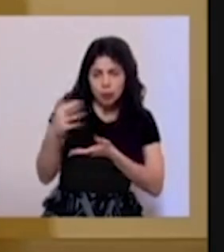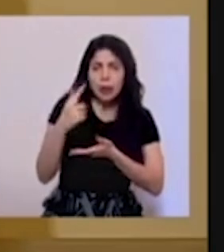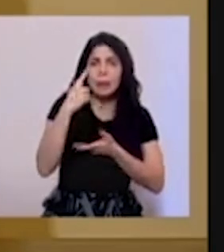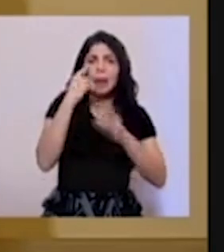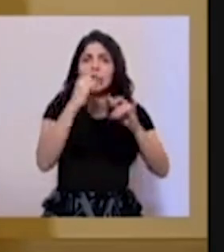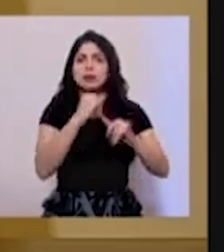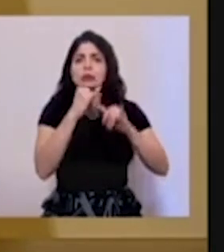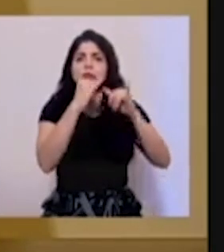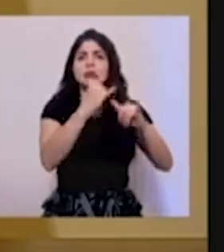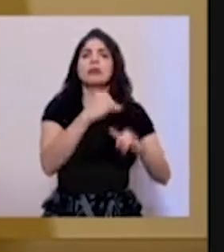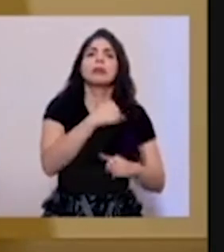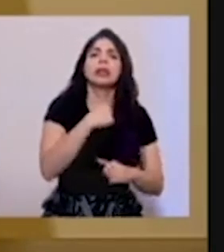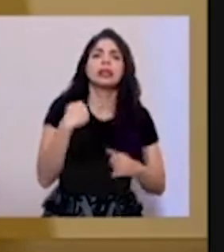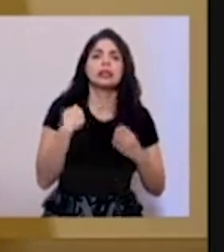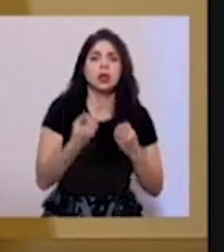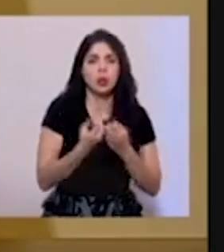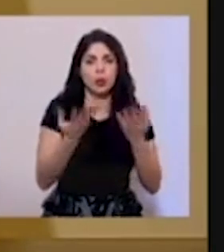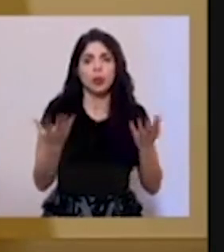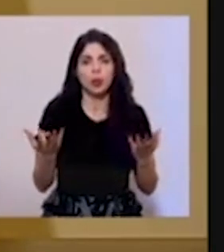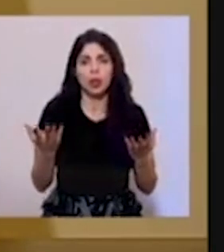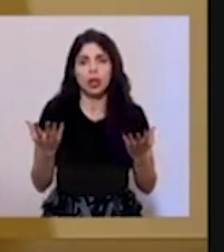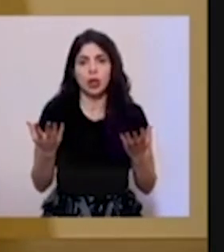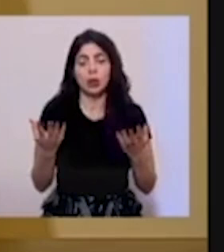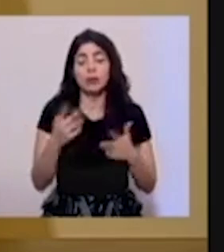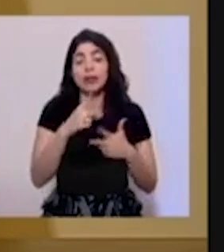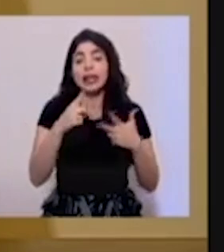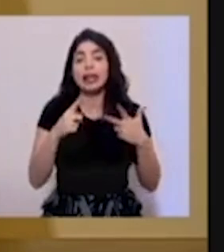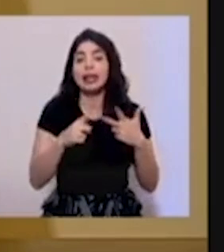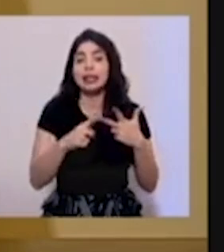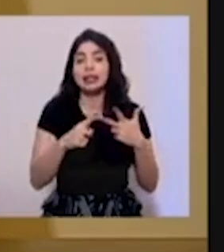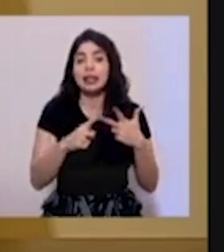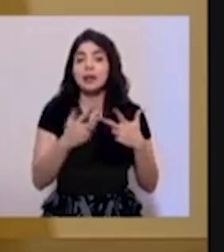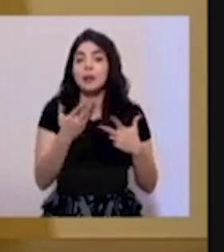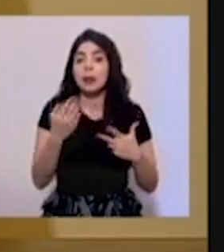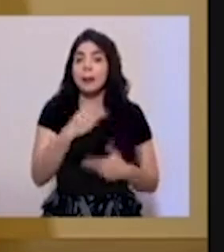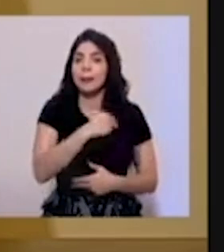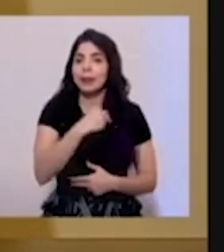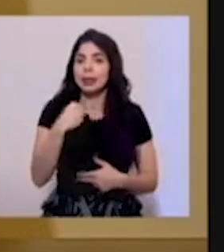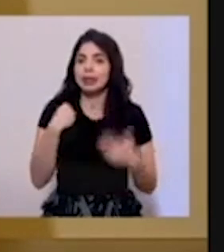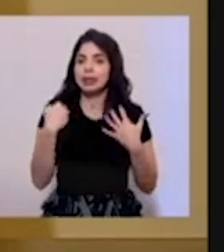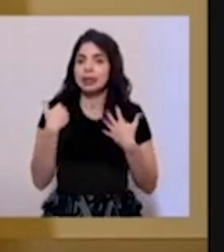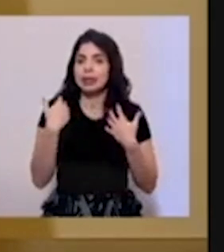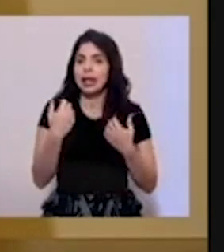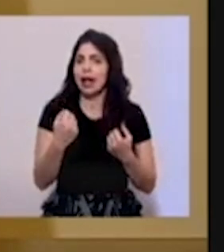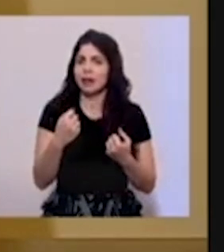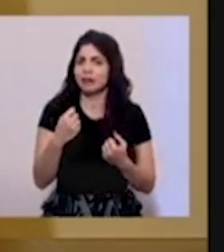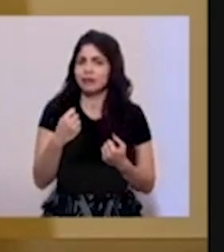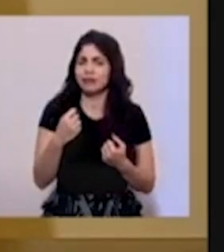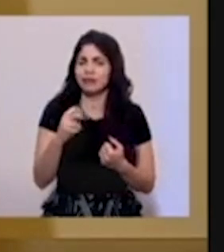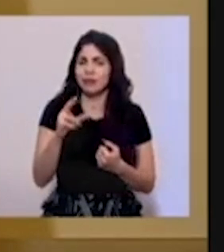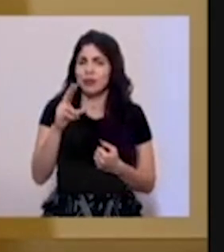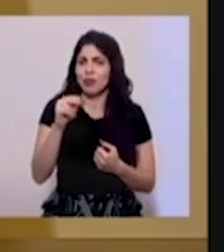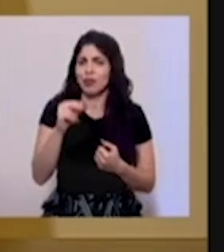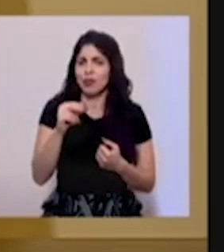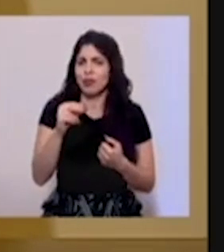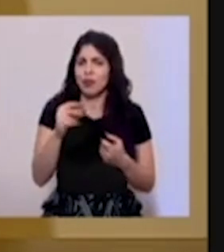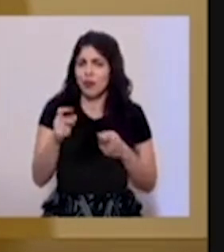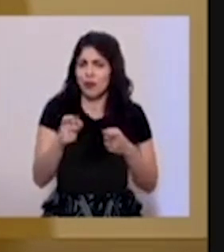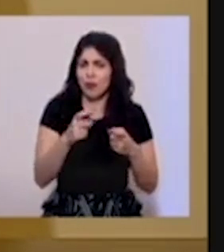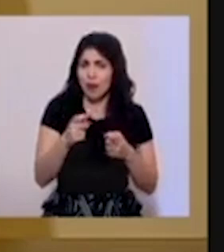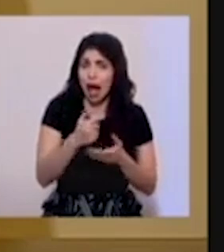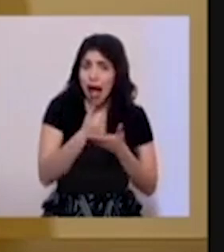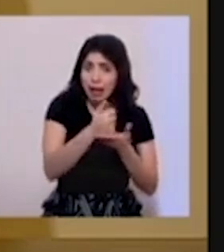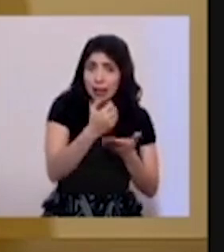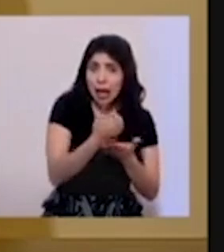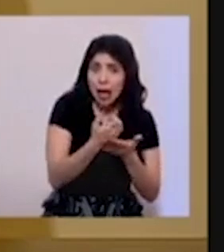denuncia ante el Ministerio Público. Lo tercero es que el Ministerio de Salud no es el que gestiona las ayudas económicas